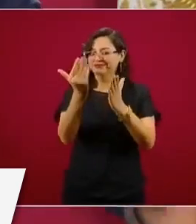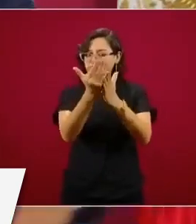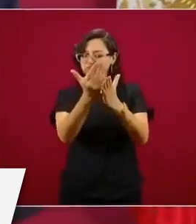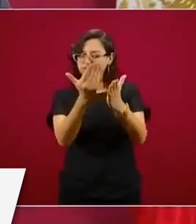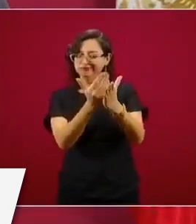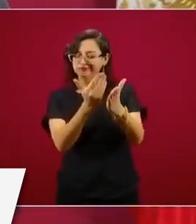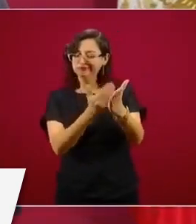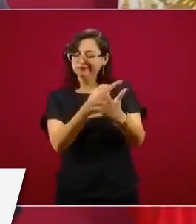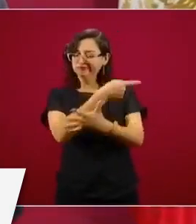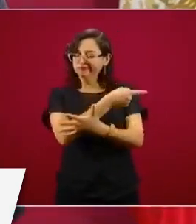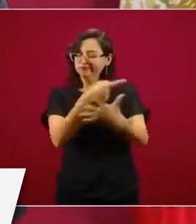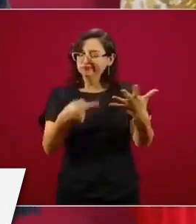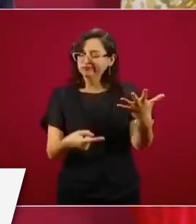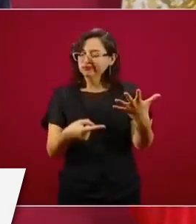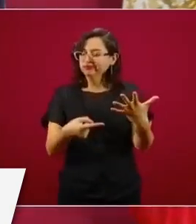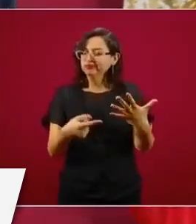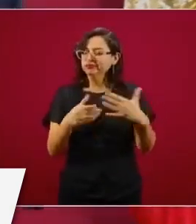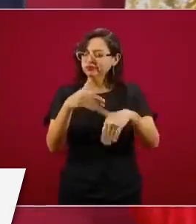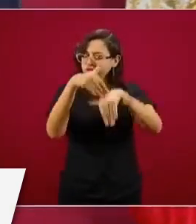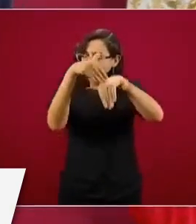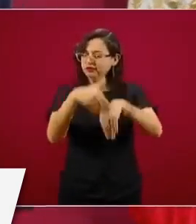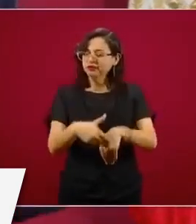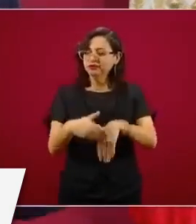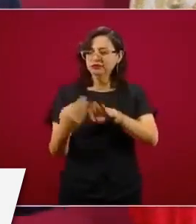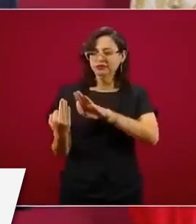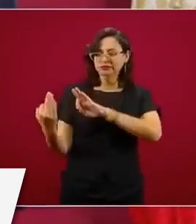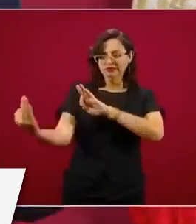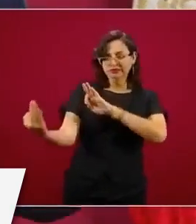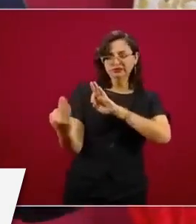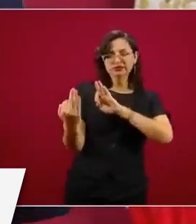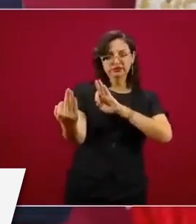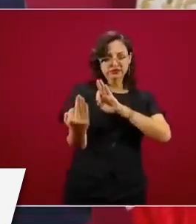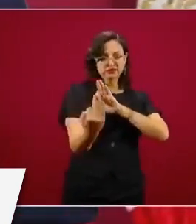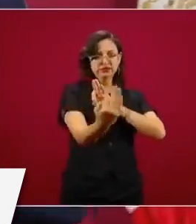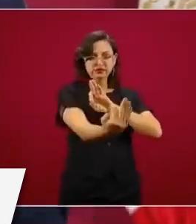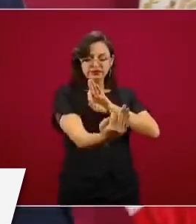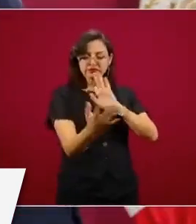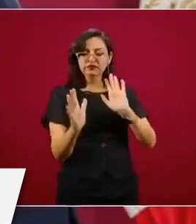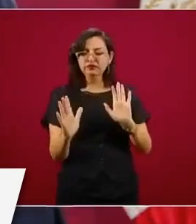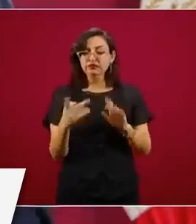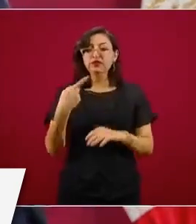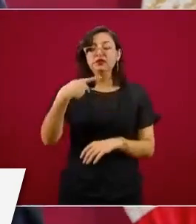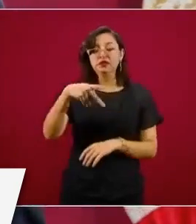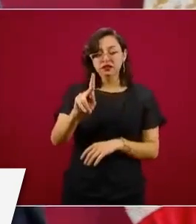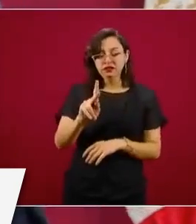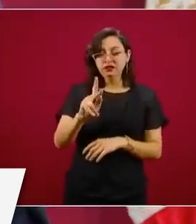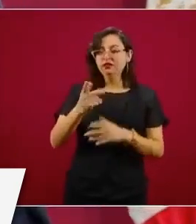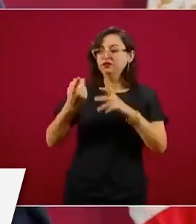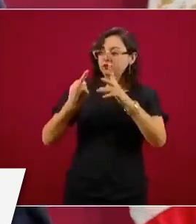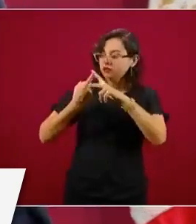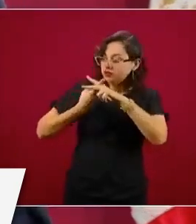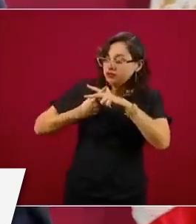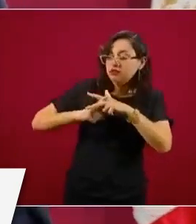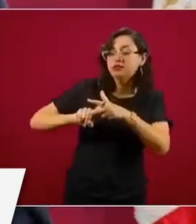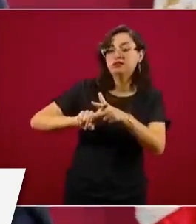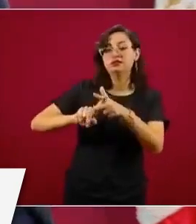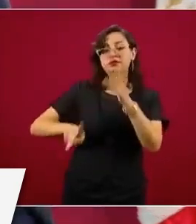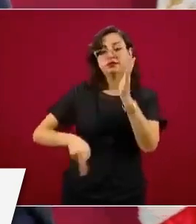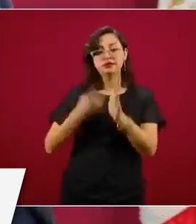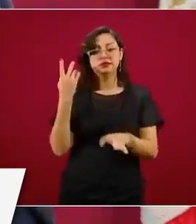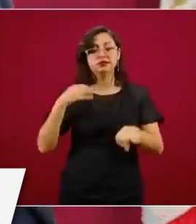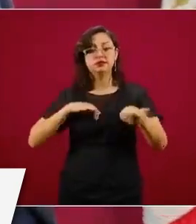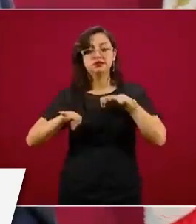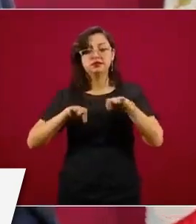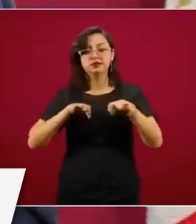pero ya reiniciar en las actividades productivas.